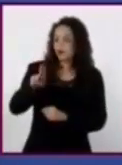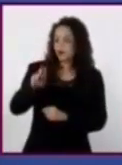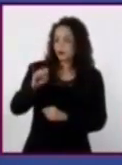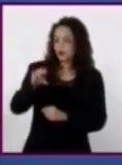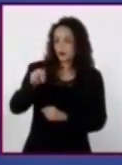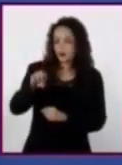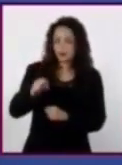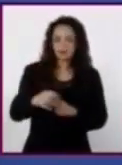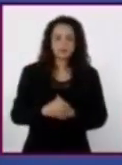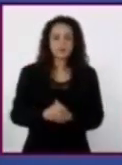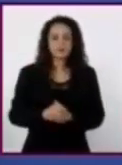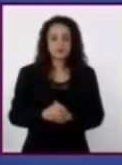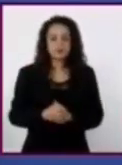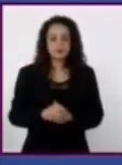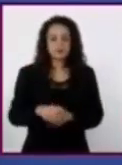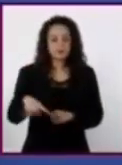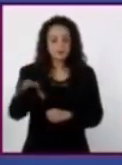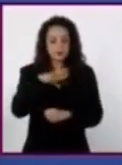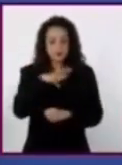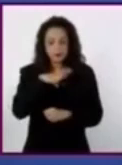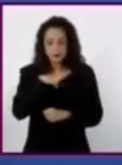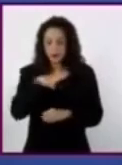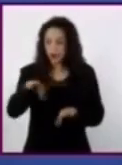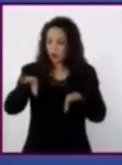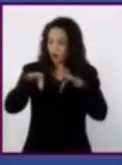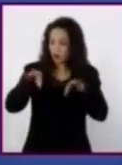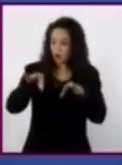Cuenta con referencias documentales.